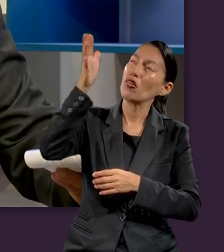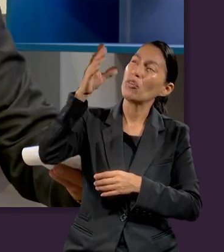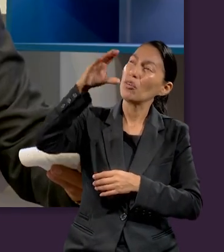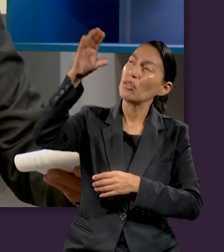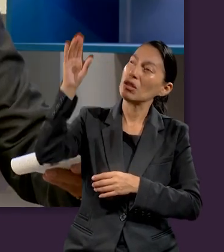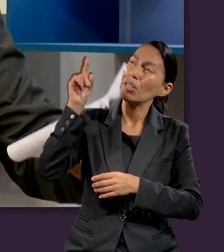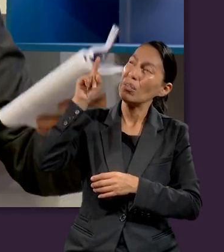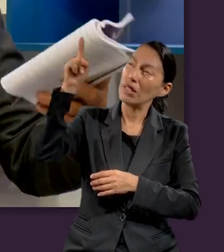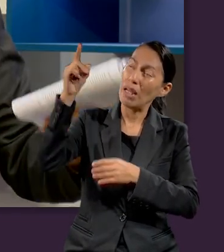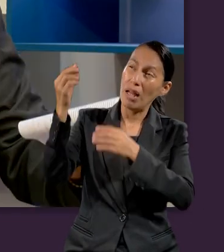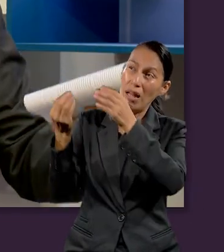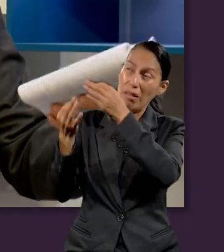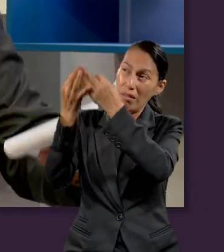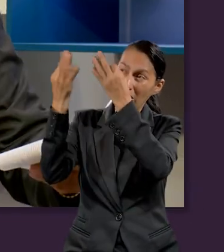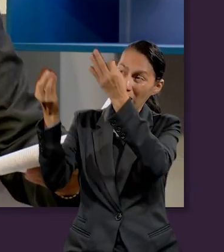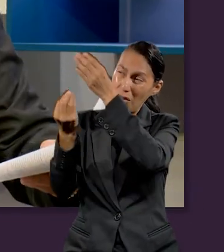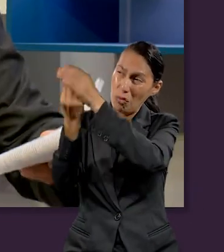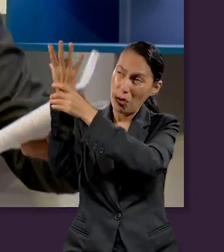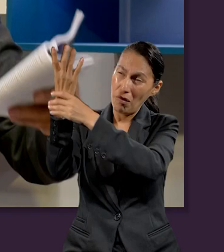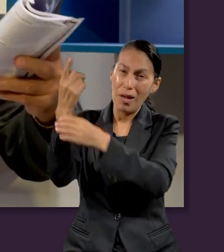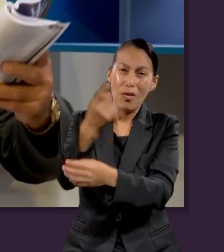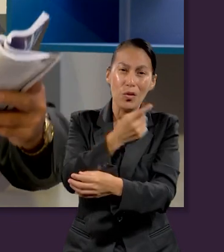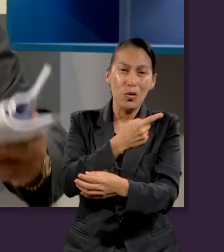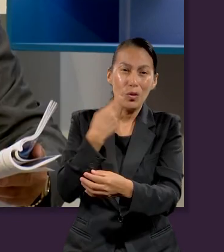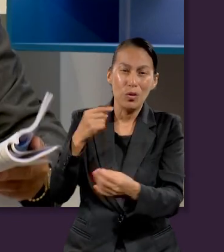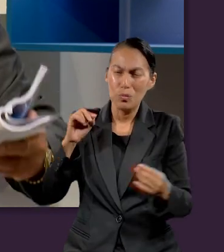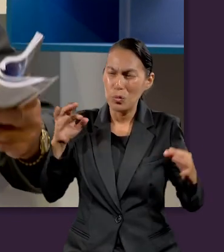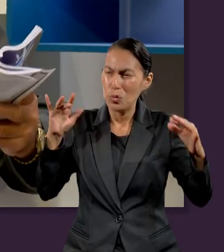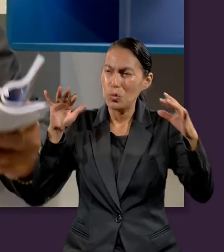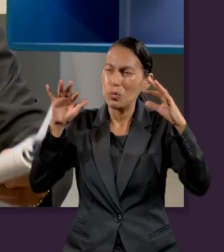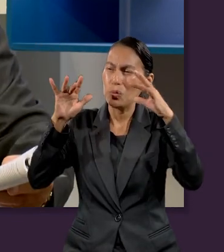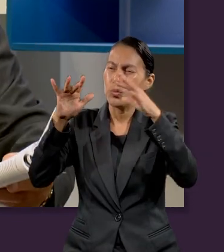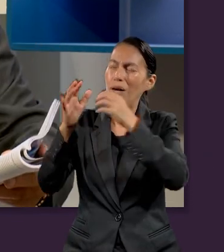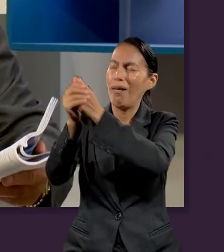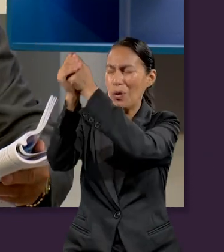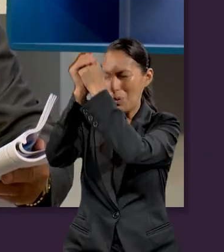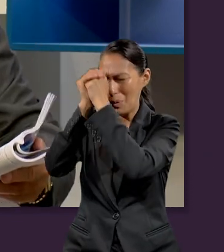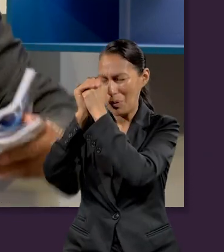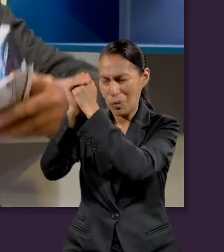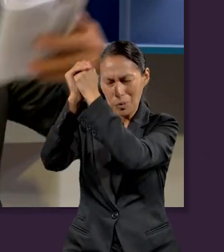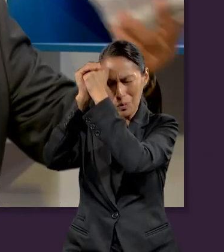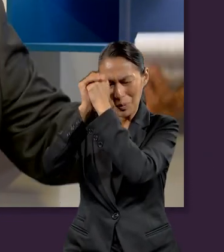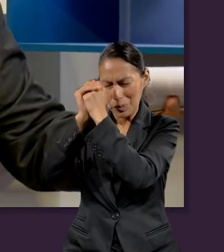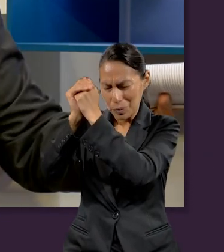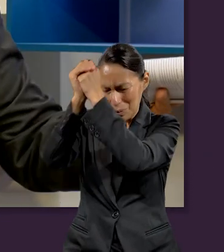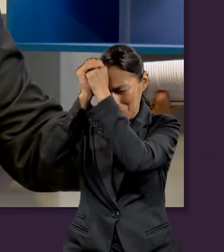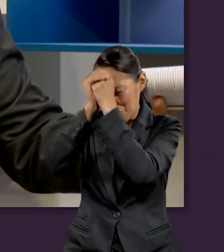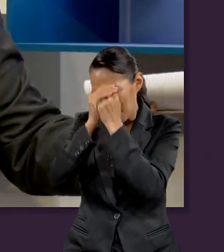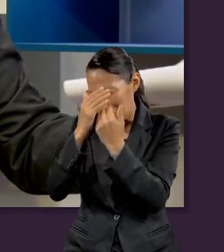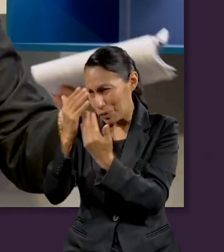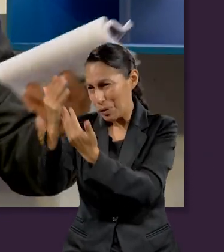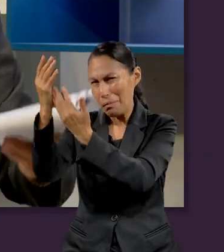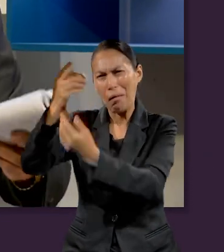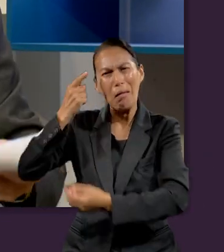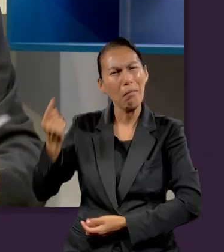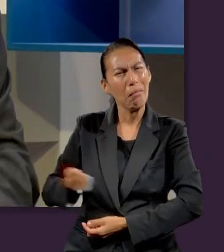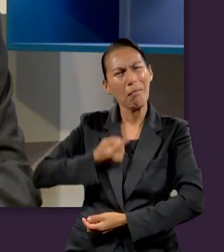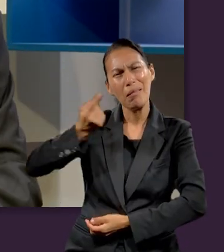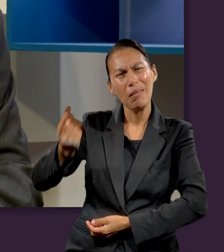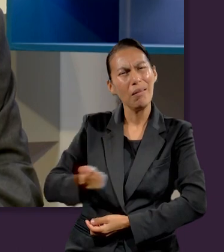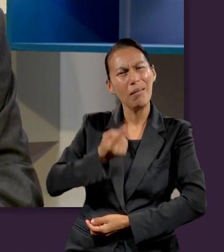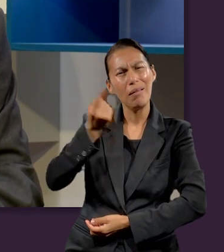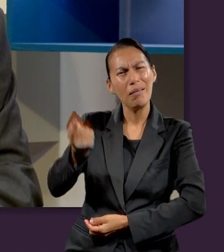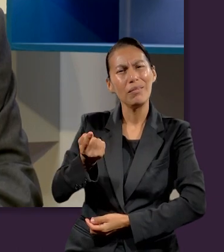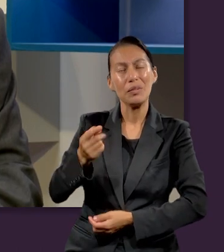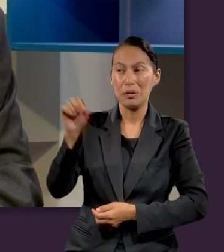renovada vamos a reunirnos para adorar al Señor por toda la eternidad en este día